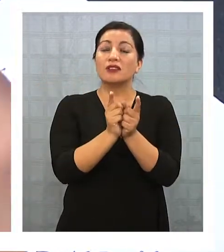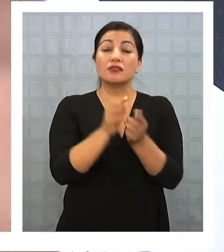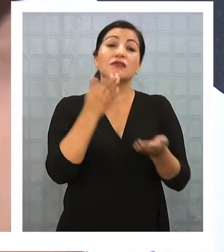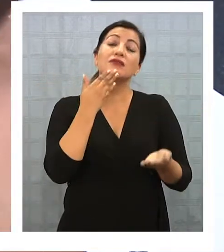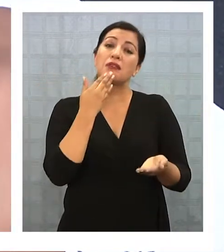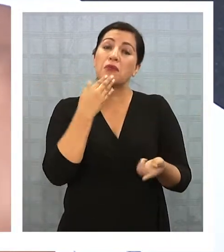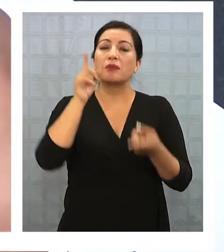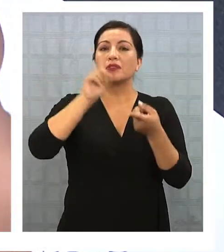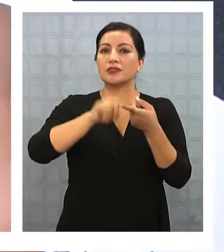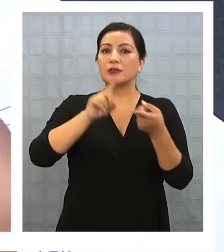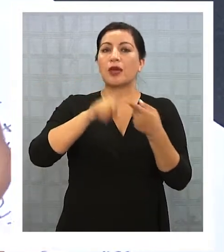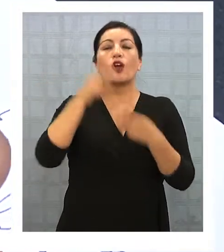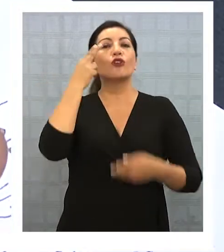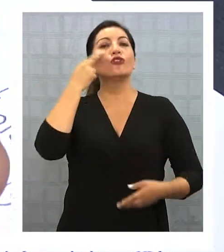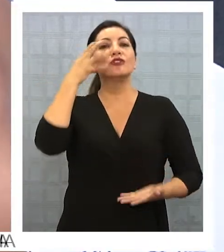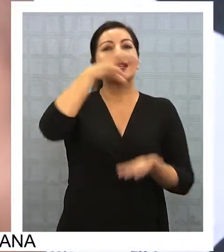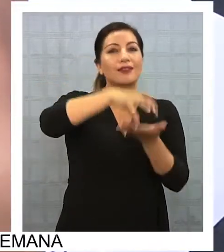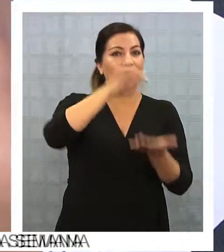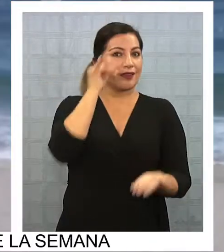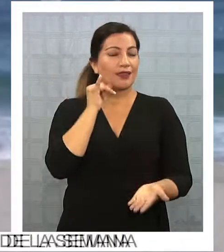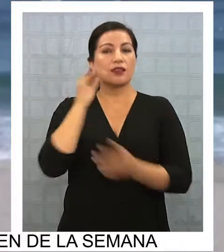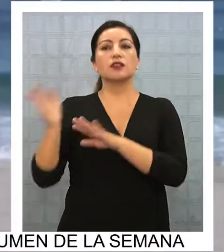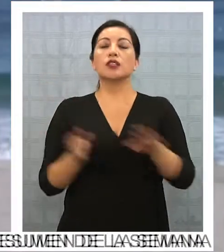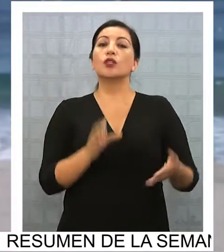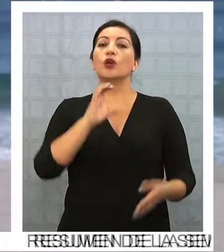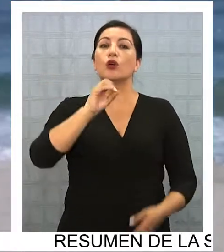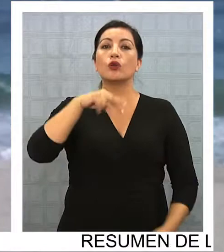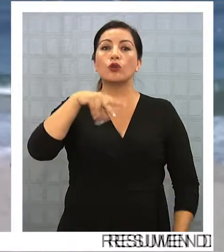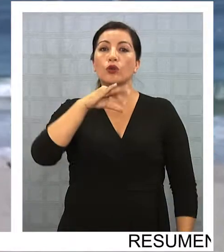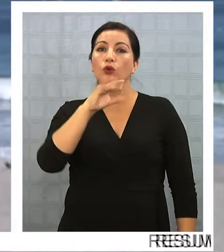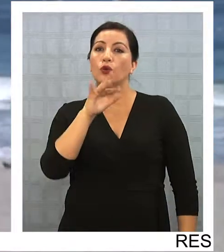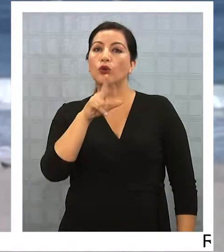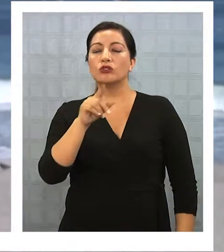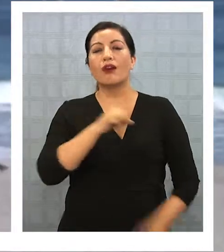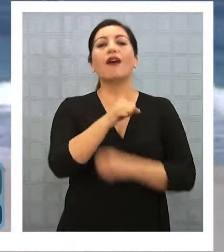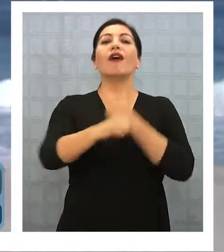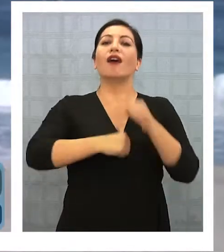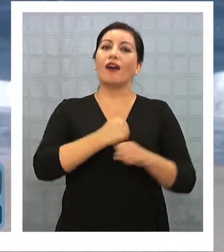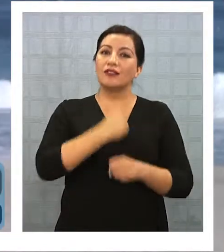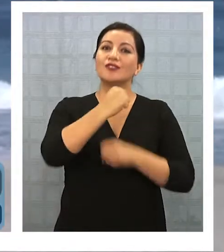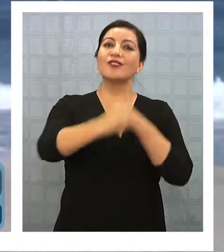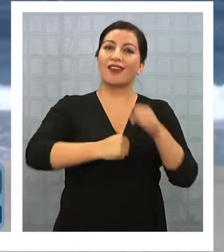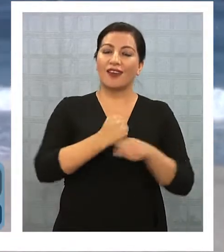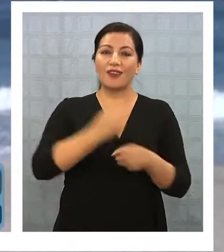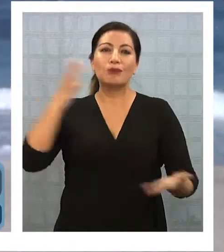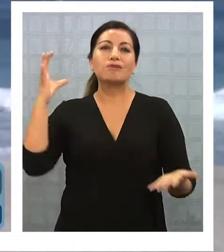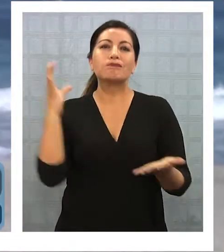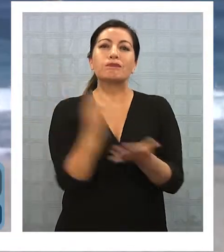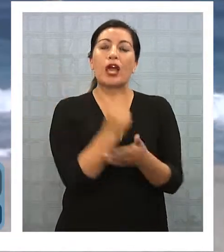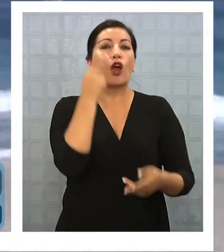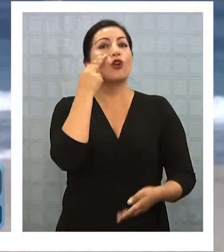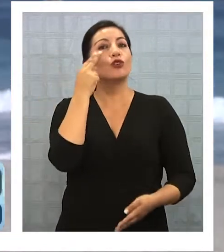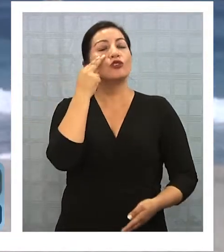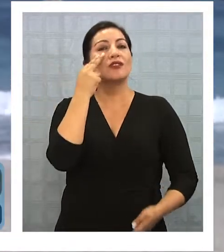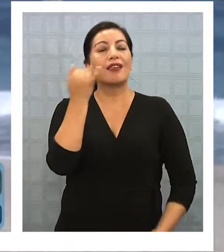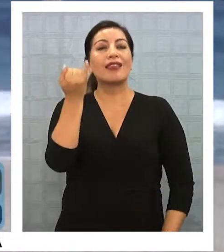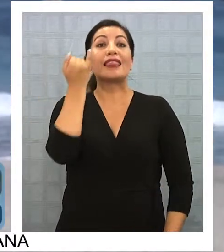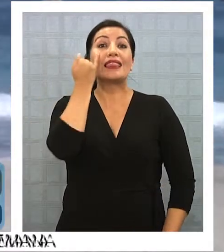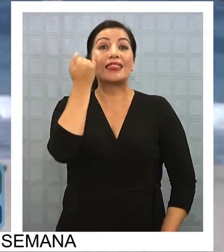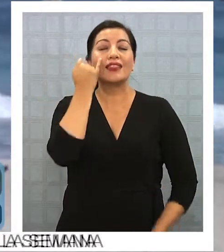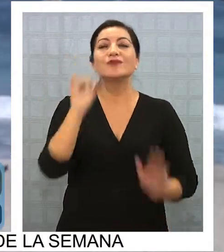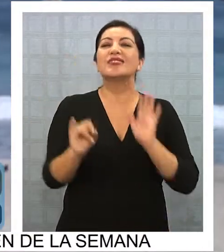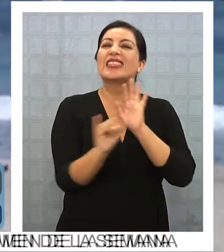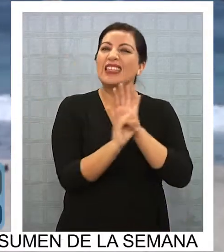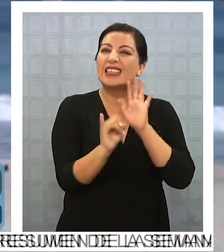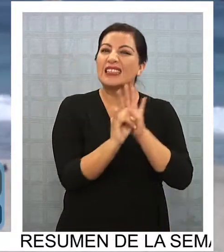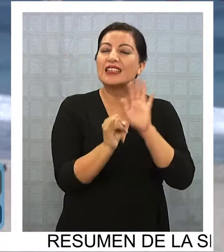a otros conocer nuestra ciudad. Este es un concurso que año a año ha logrado conocer la identidad de Iquique